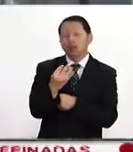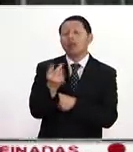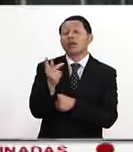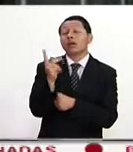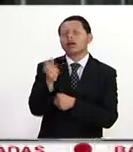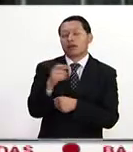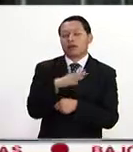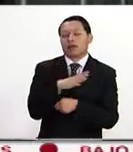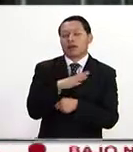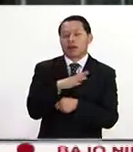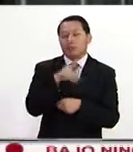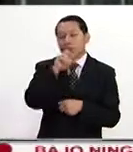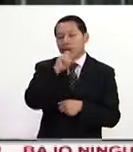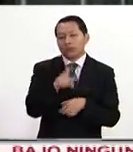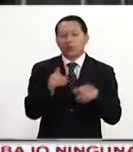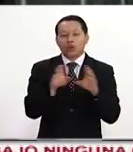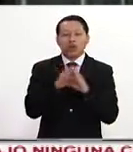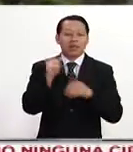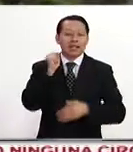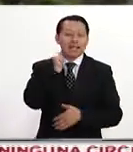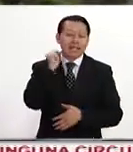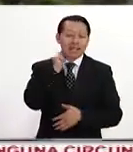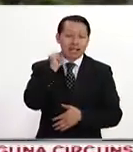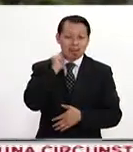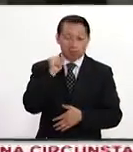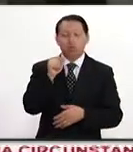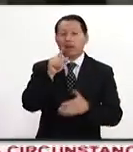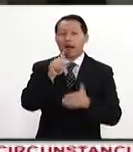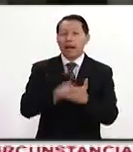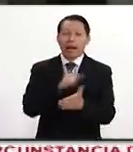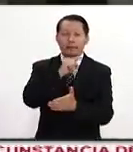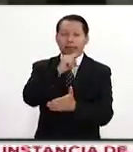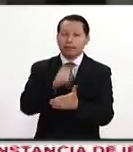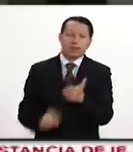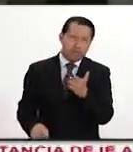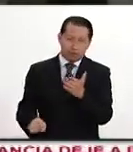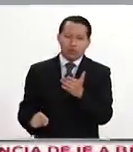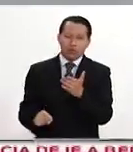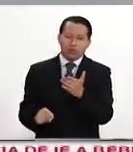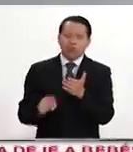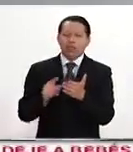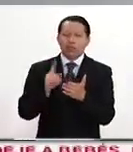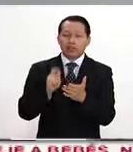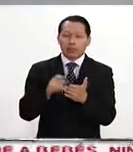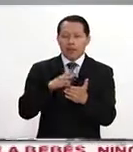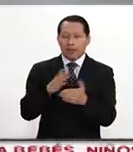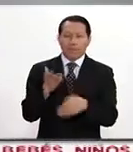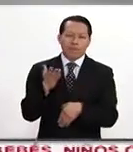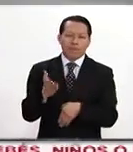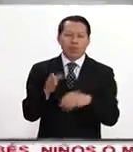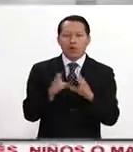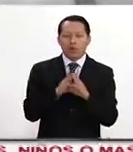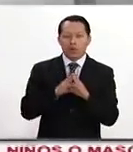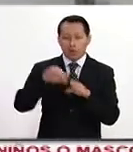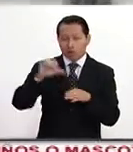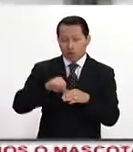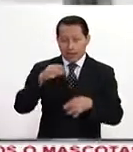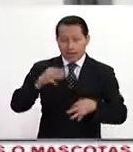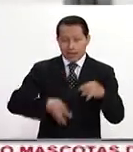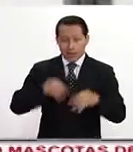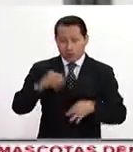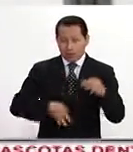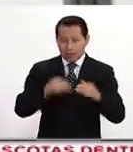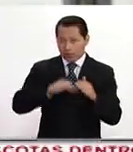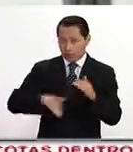su mandato como senador ha sido cancelado y ya hay una petición que hoy será examinada por el Tribunal